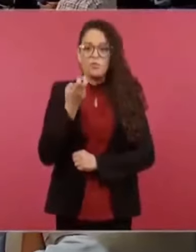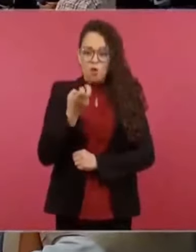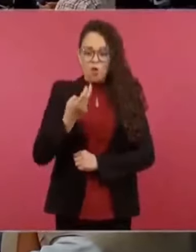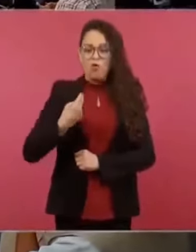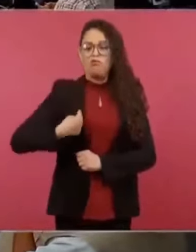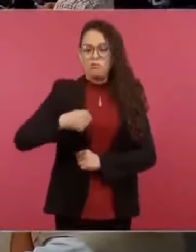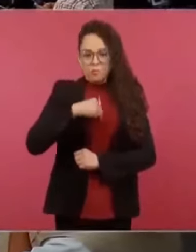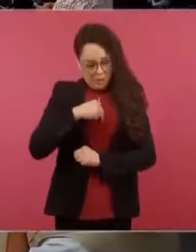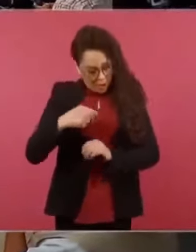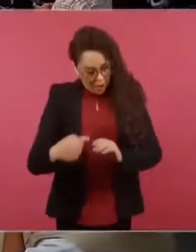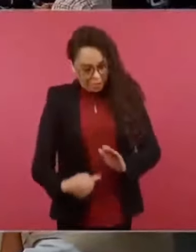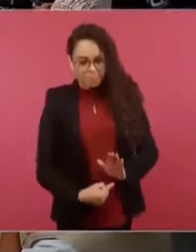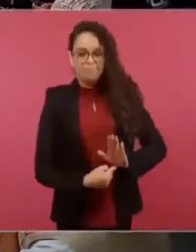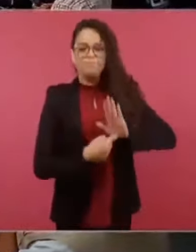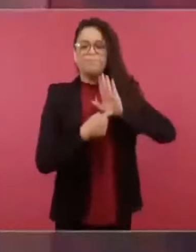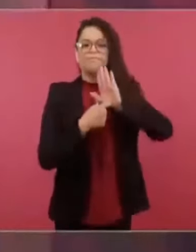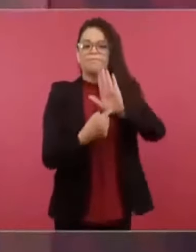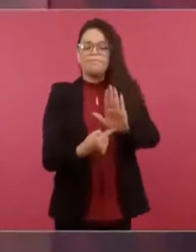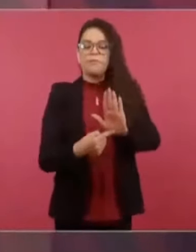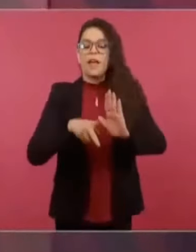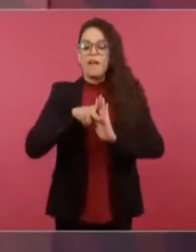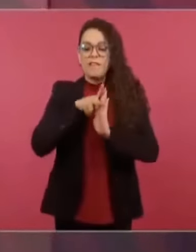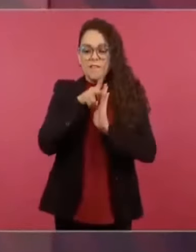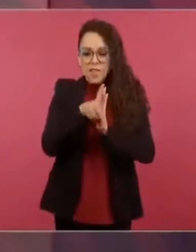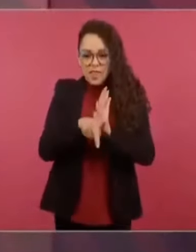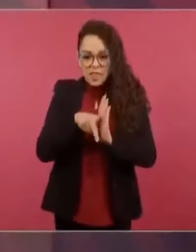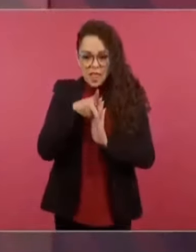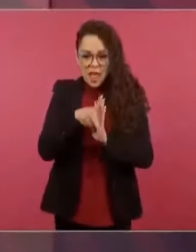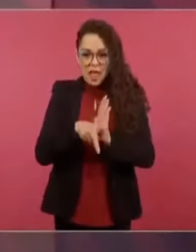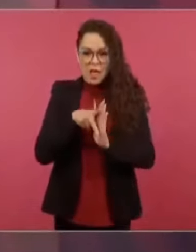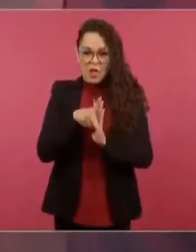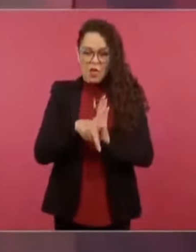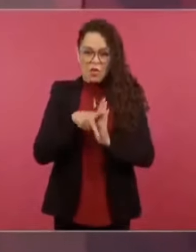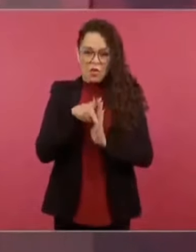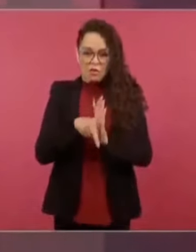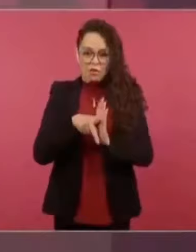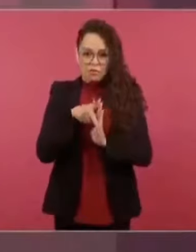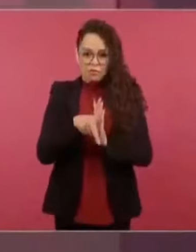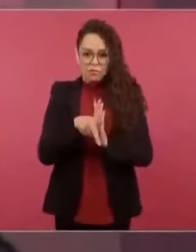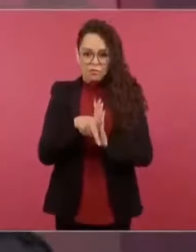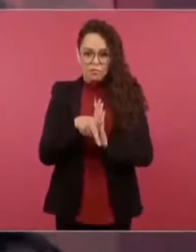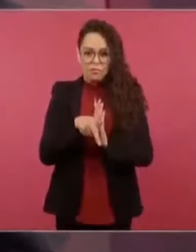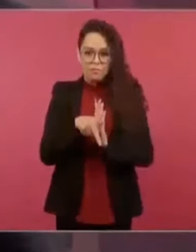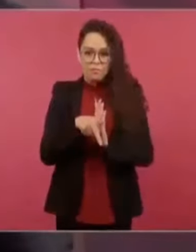y se lo mandé